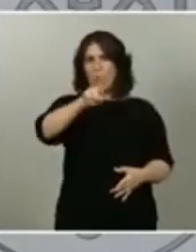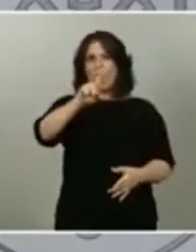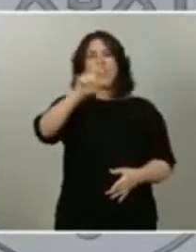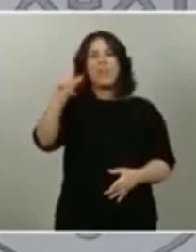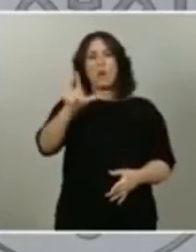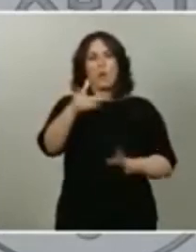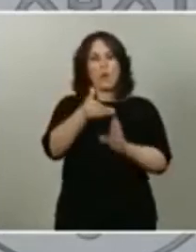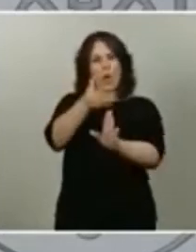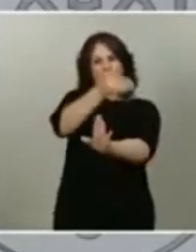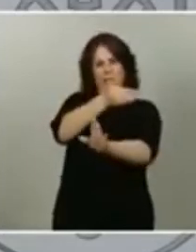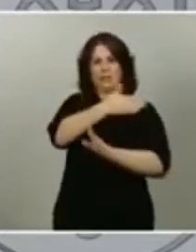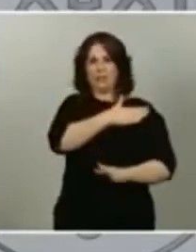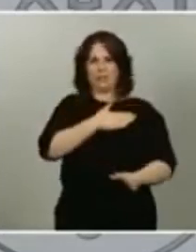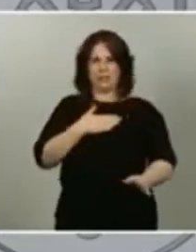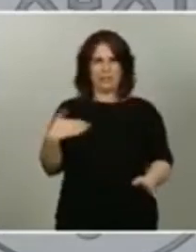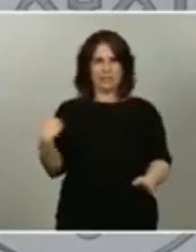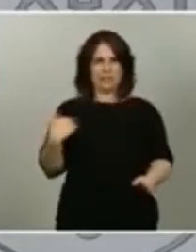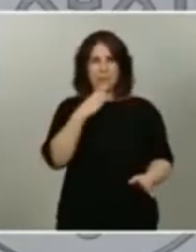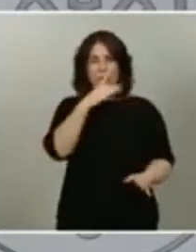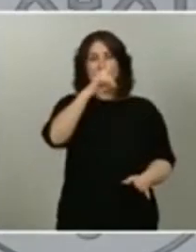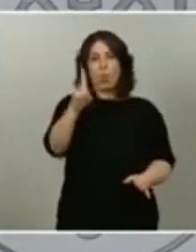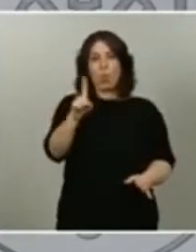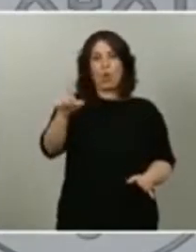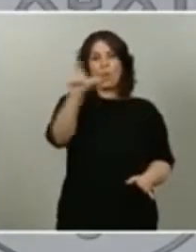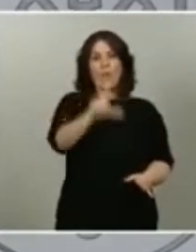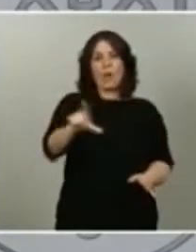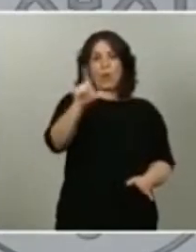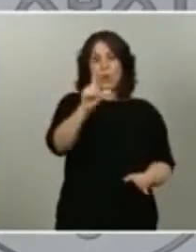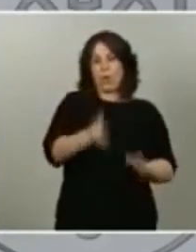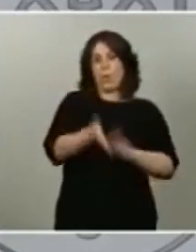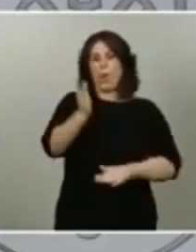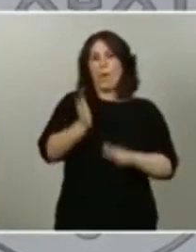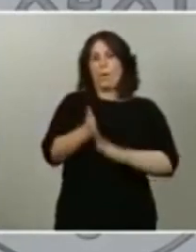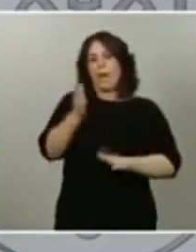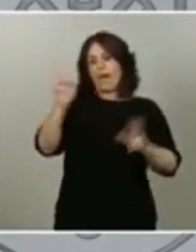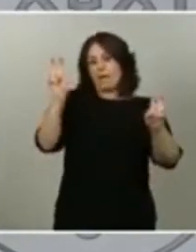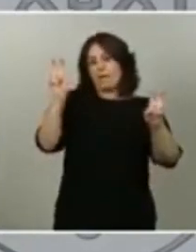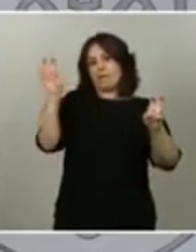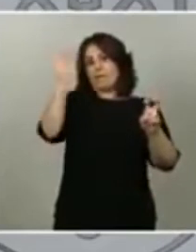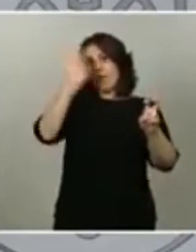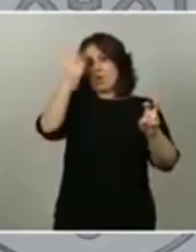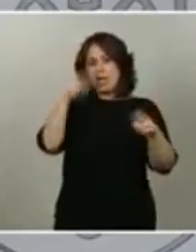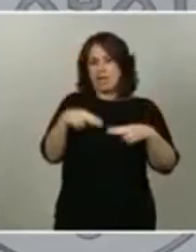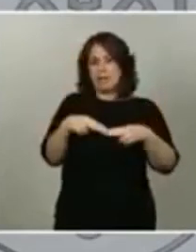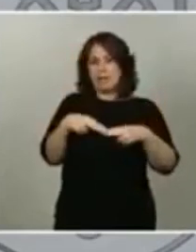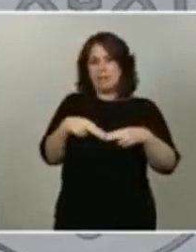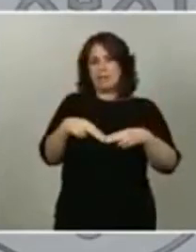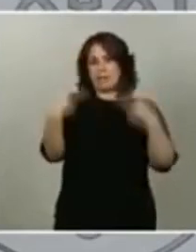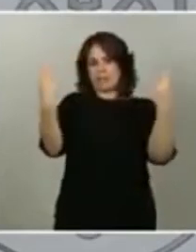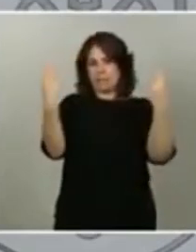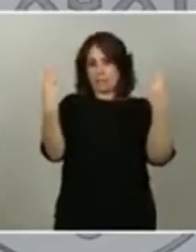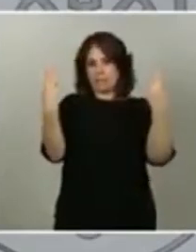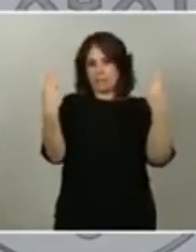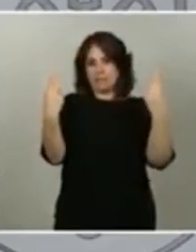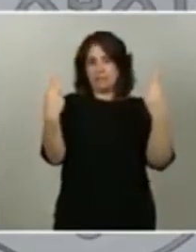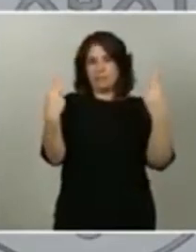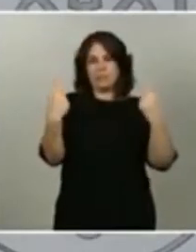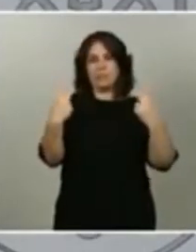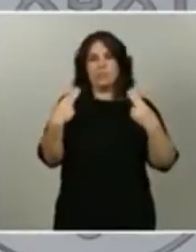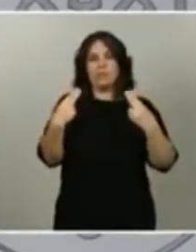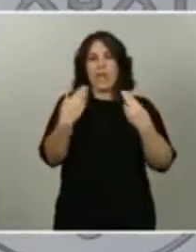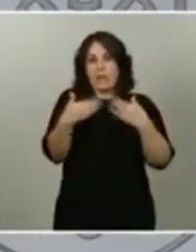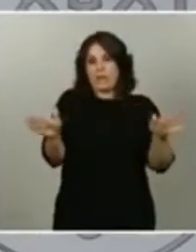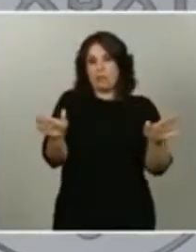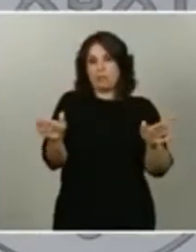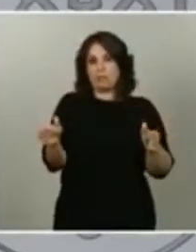donde previsiblemente se abrirían las fronteras para el conjunto del tráfico internacional que marque la Unión Europea.